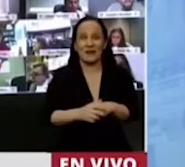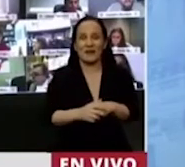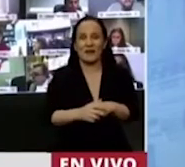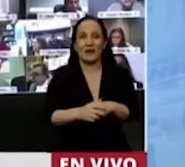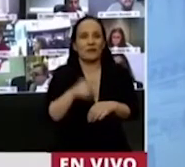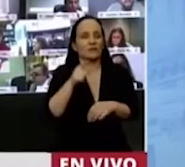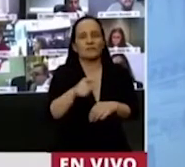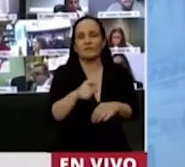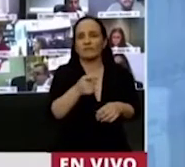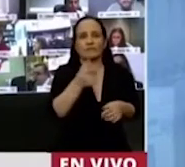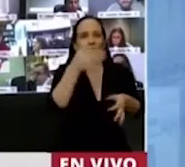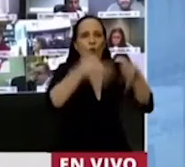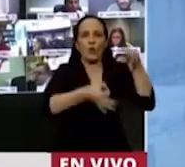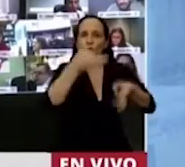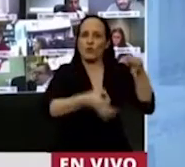afianzar la justicia,